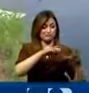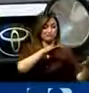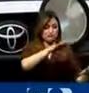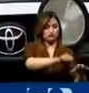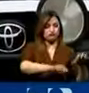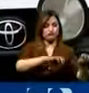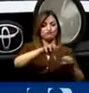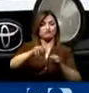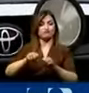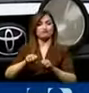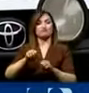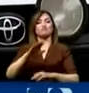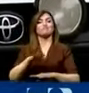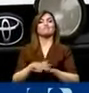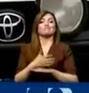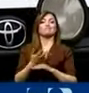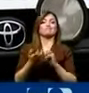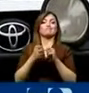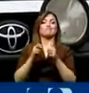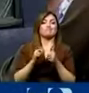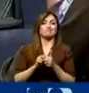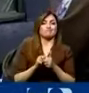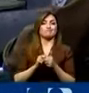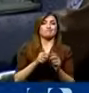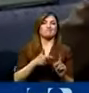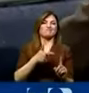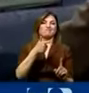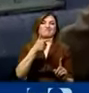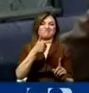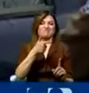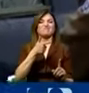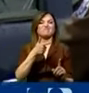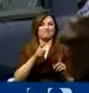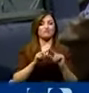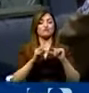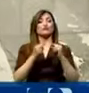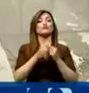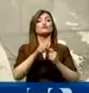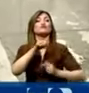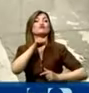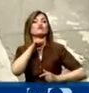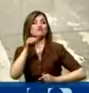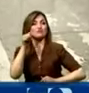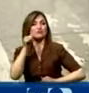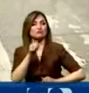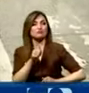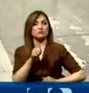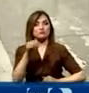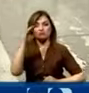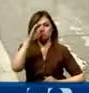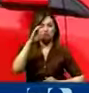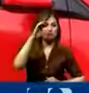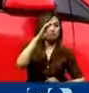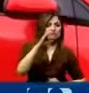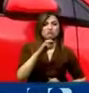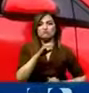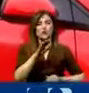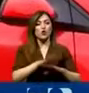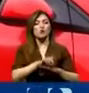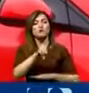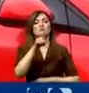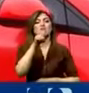produce un fenómeno vinculado al sicariato. Los grupos delictivos organizados comienzan a buscar en la cadena de ellos